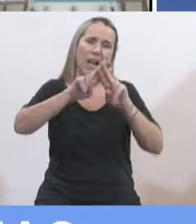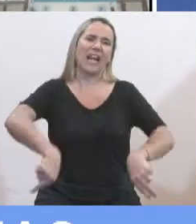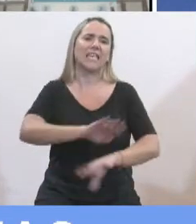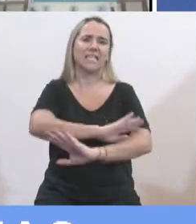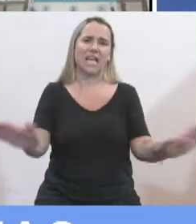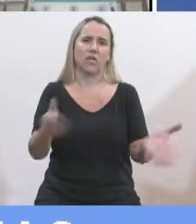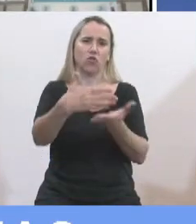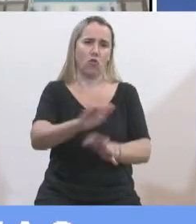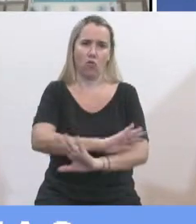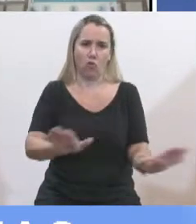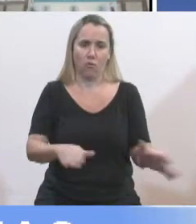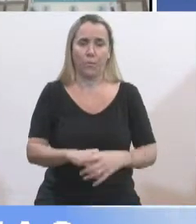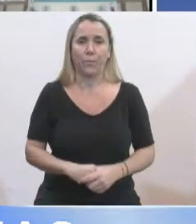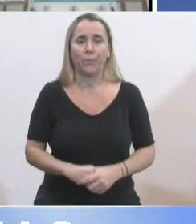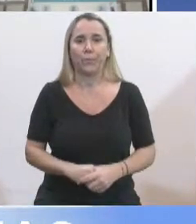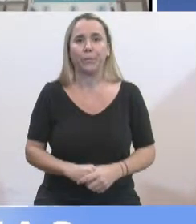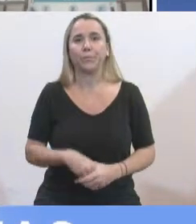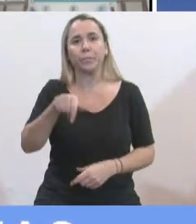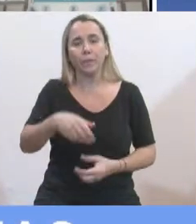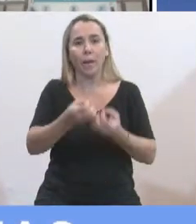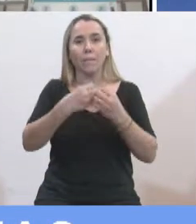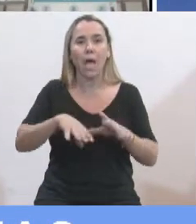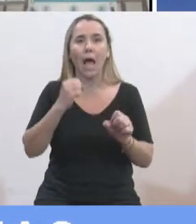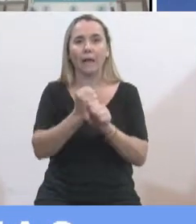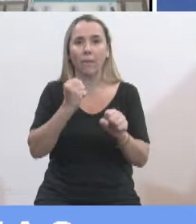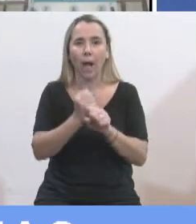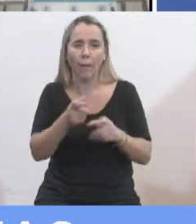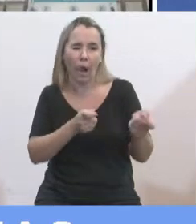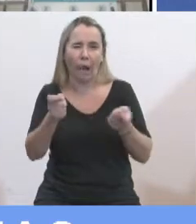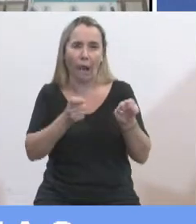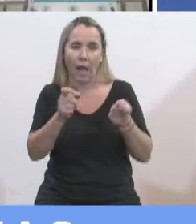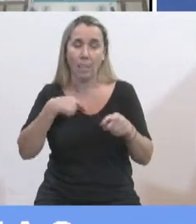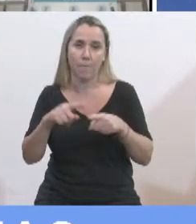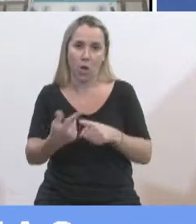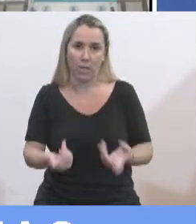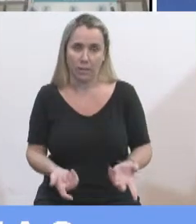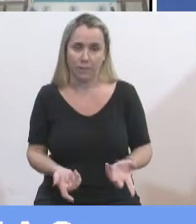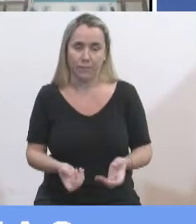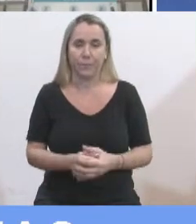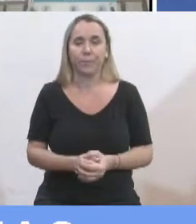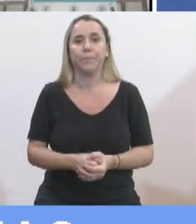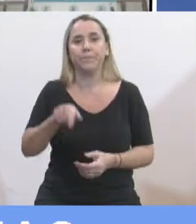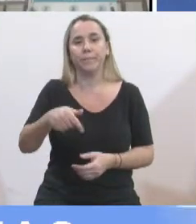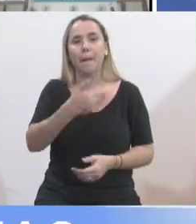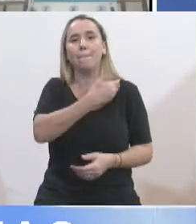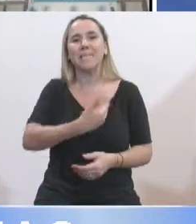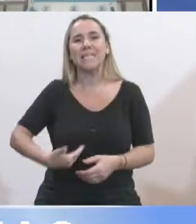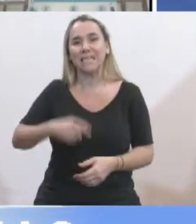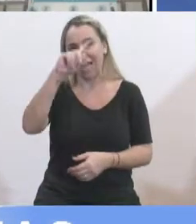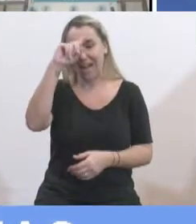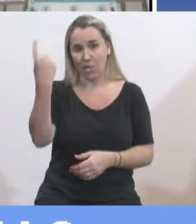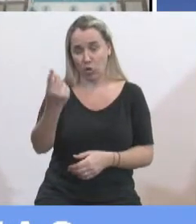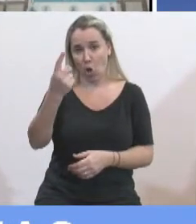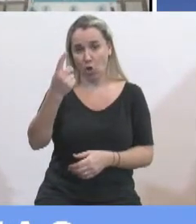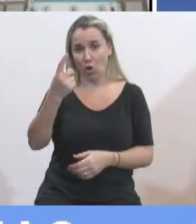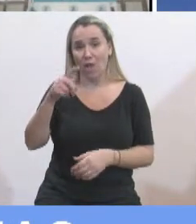¿Verdad? Este, comenzó a trabajar el oportunismo político allí, y hubo un llamado por parte del presidente de la nación, Olivos,